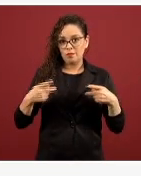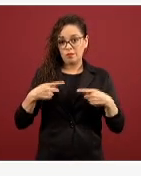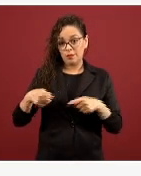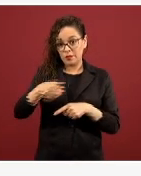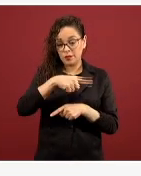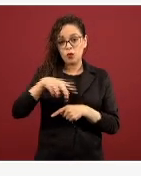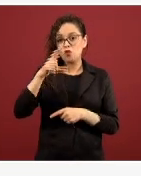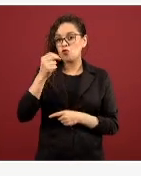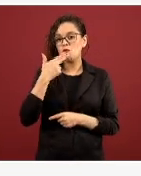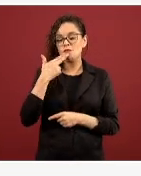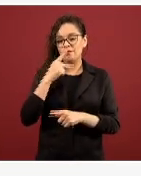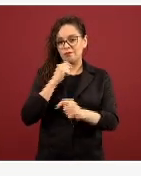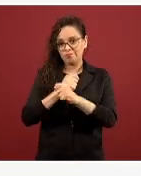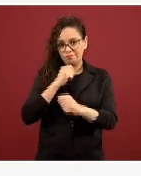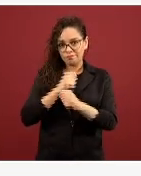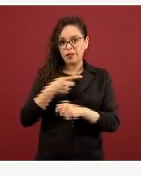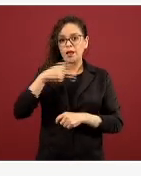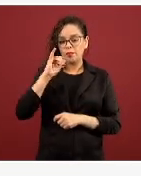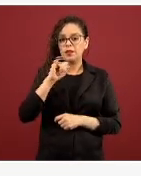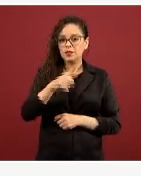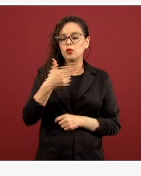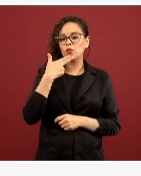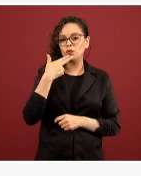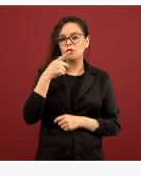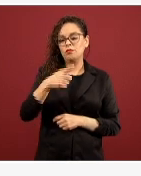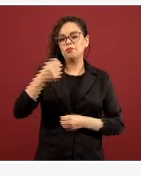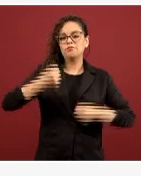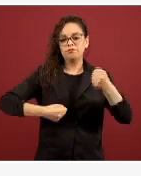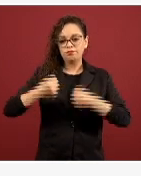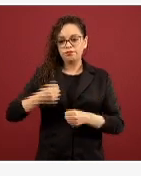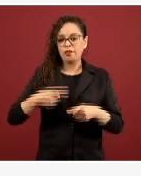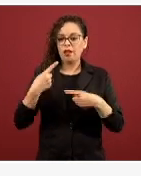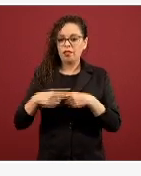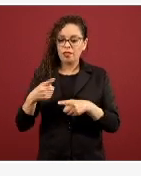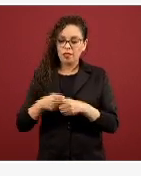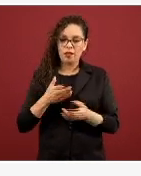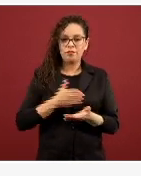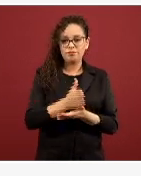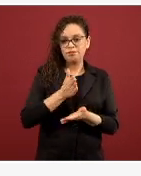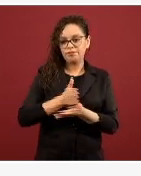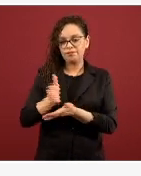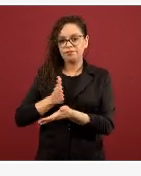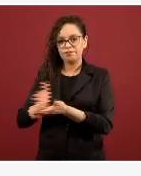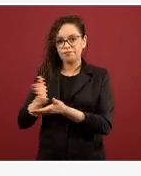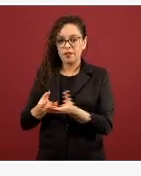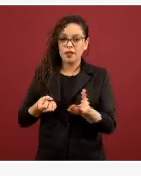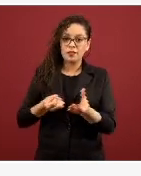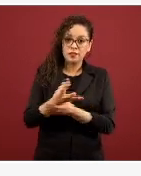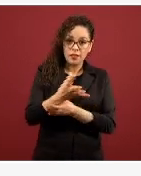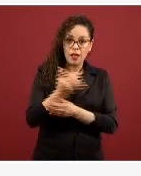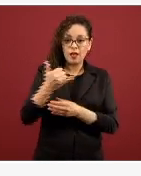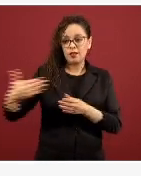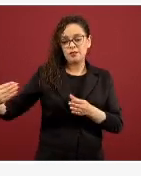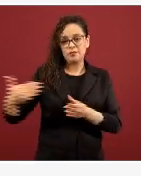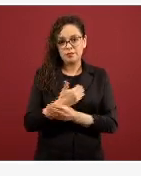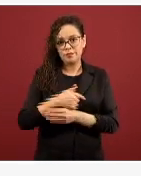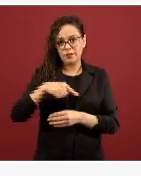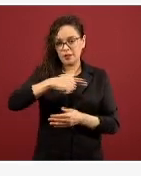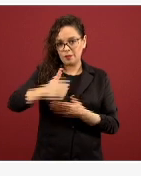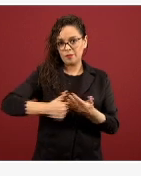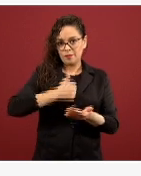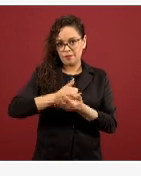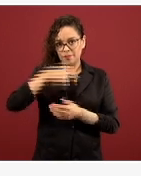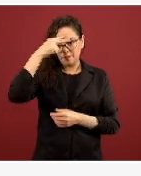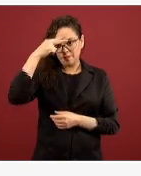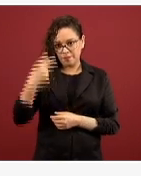público, pero usan vehículos y van a distintas direcciones atravesando la ciudad. Y está por día, de lunes, martes,